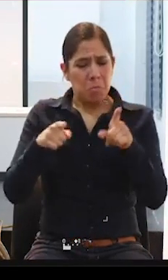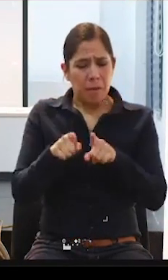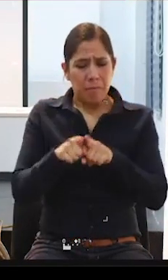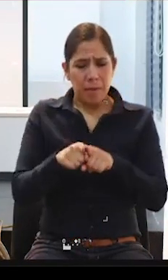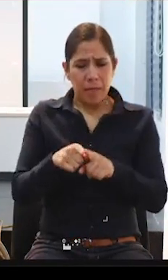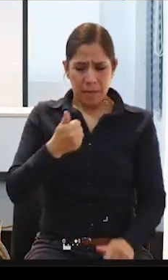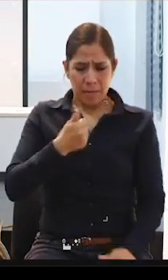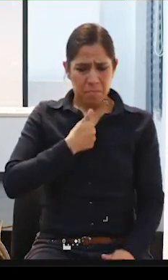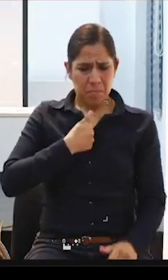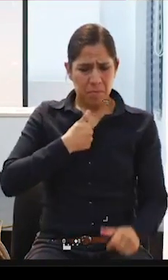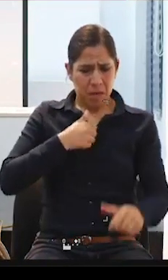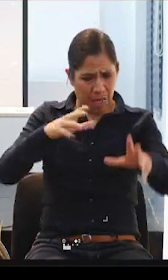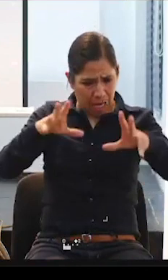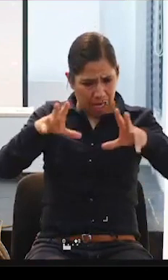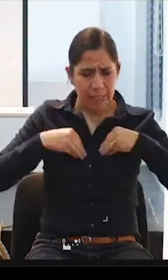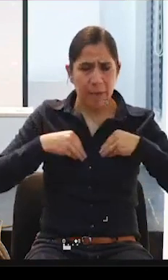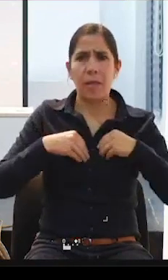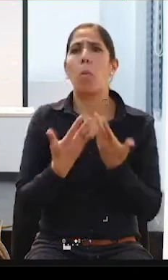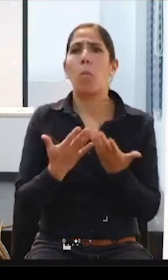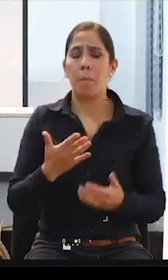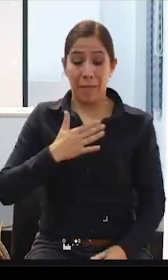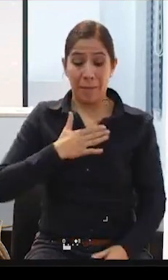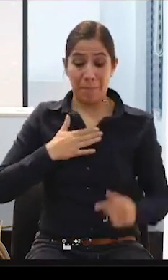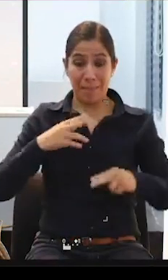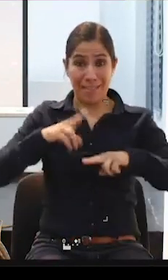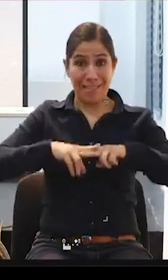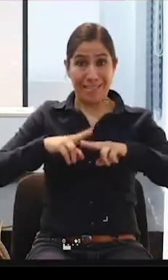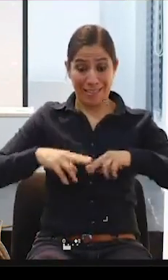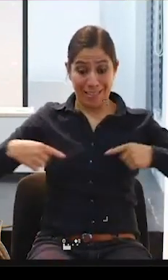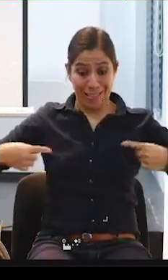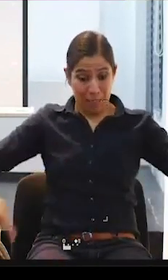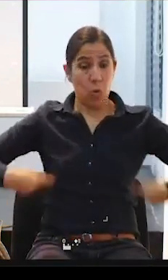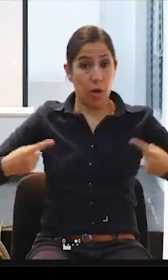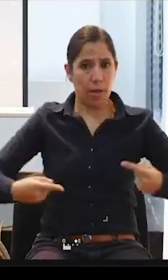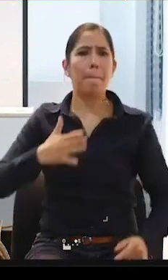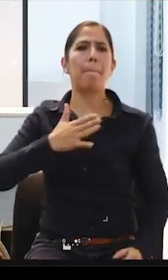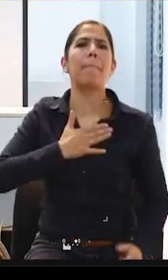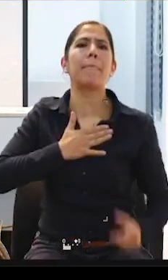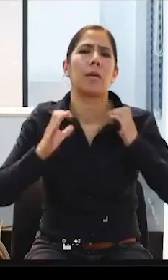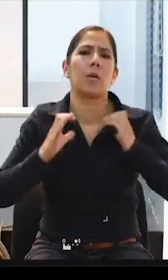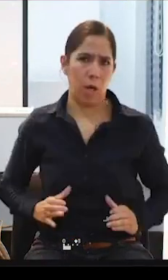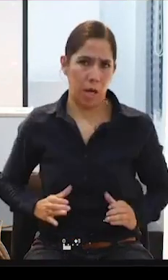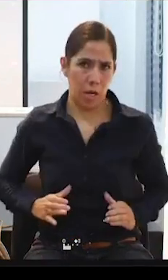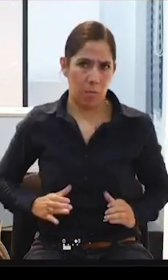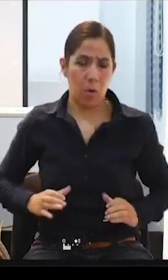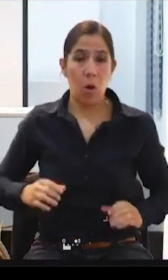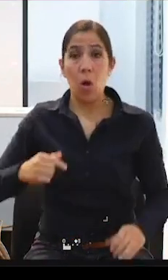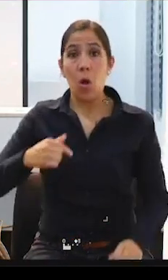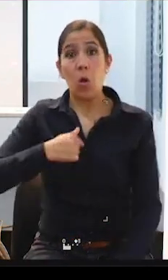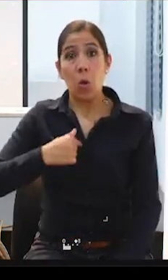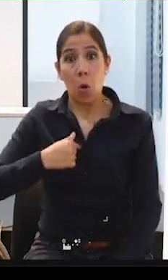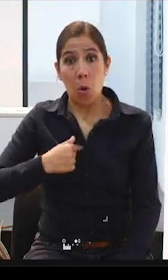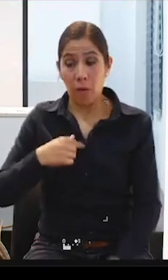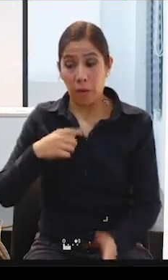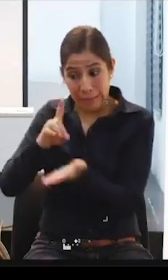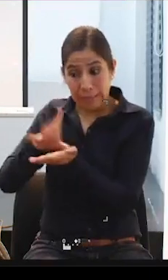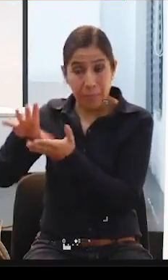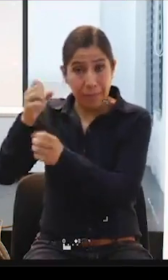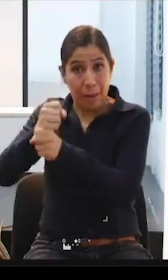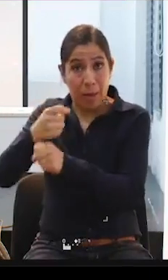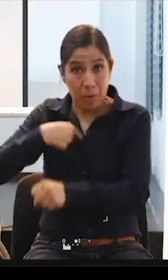como parte de mi cuerpo. Todavía, pese a que he trabajado tanto en temas de discapacidad, estaba pensando en rehabilitación, Andrea.